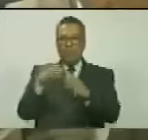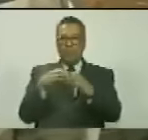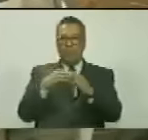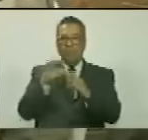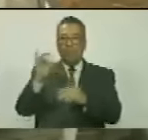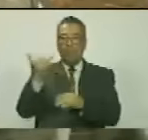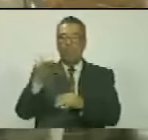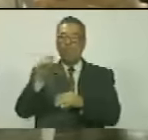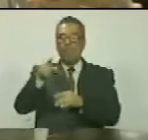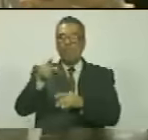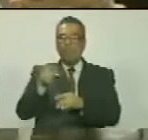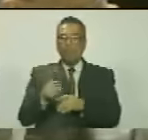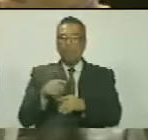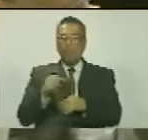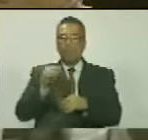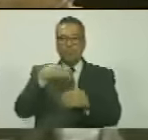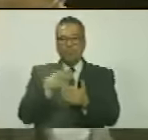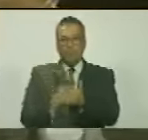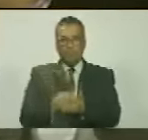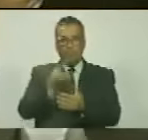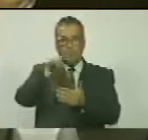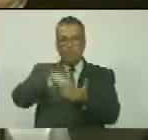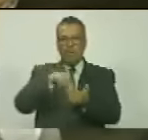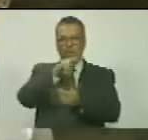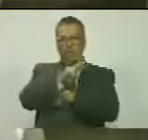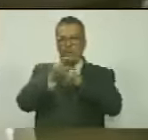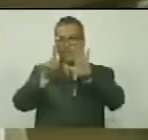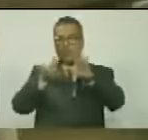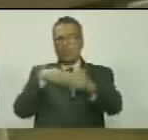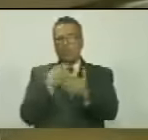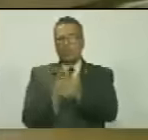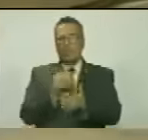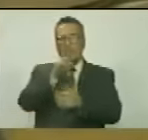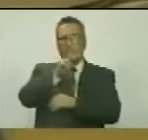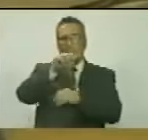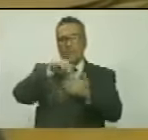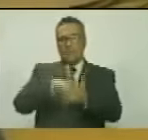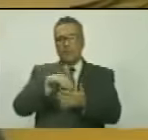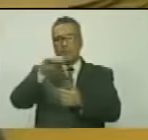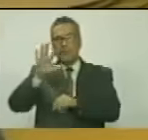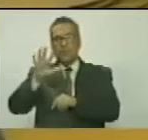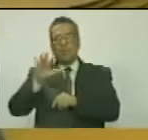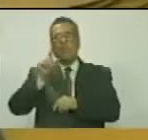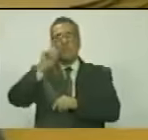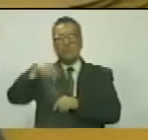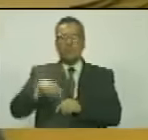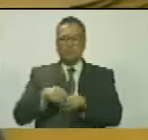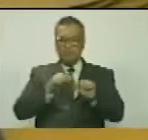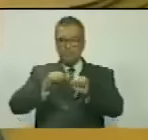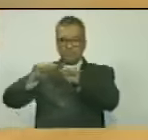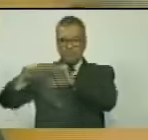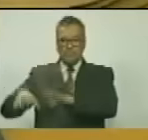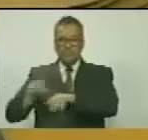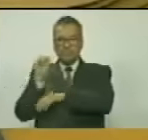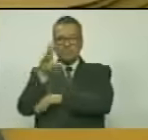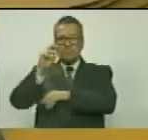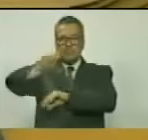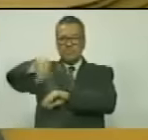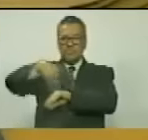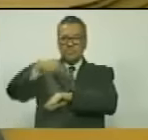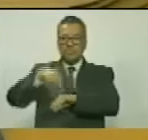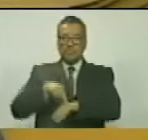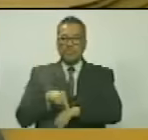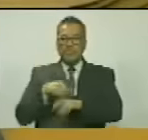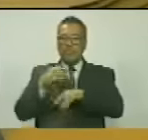Yaracuy, por el periodo parlamentario 2021 al 2025. Asimismo, renuncia a la Asamblea Nacional